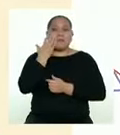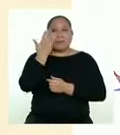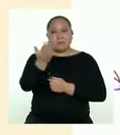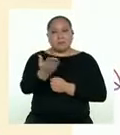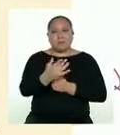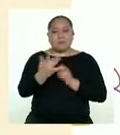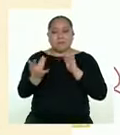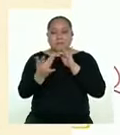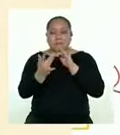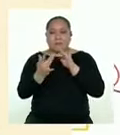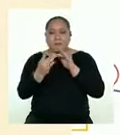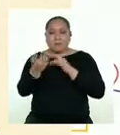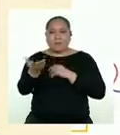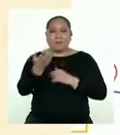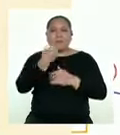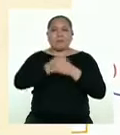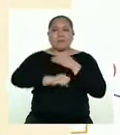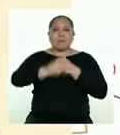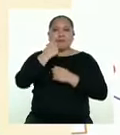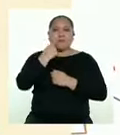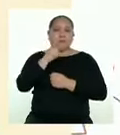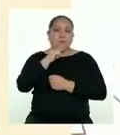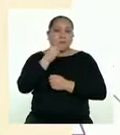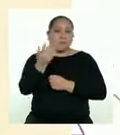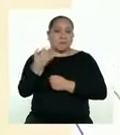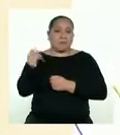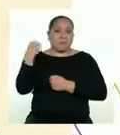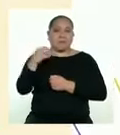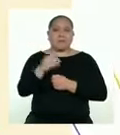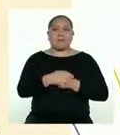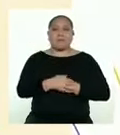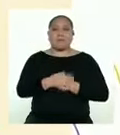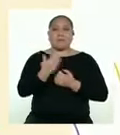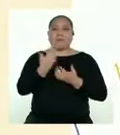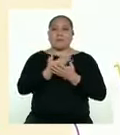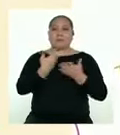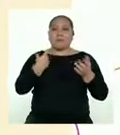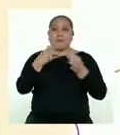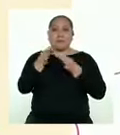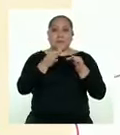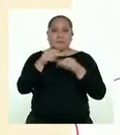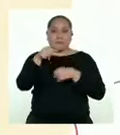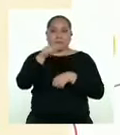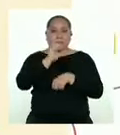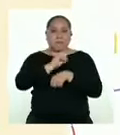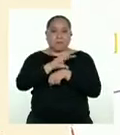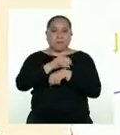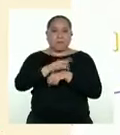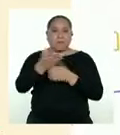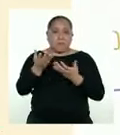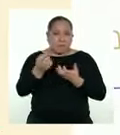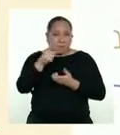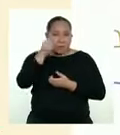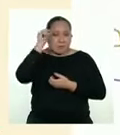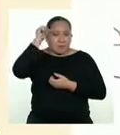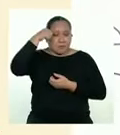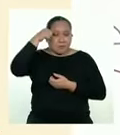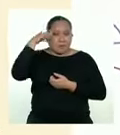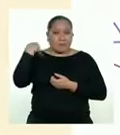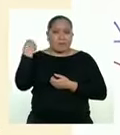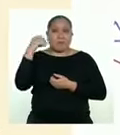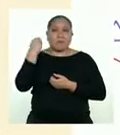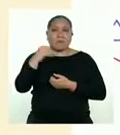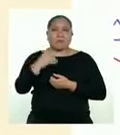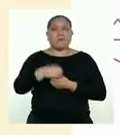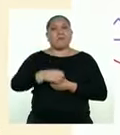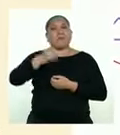a reconectarte con tu hija o hijo adolescente. Antes de detallar estos consejos, queremos recordarte que en la adolescencia, la